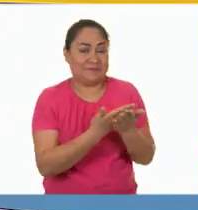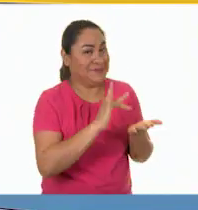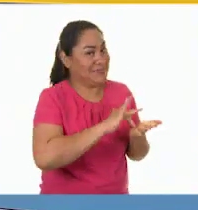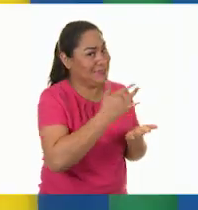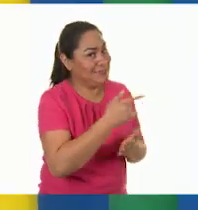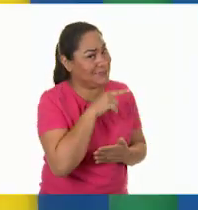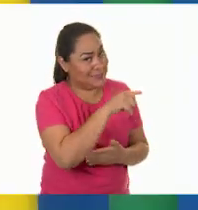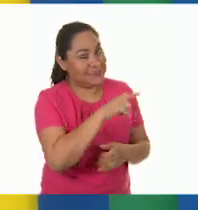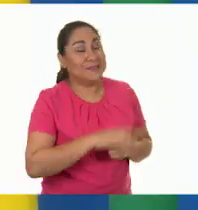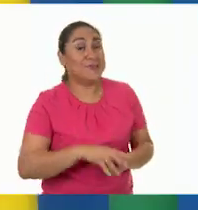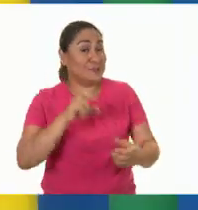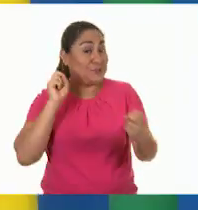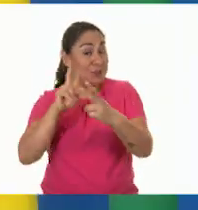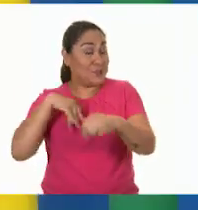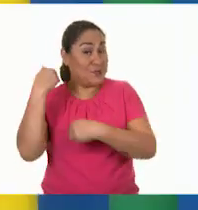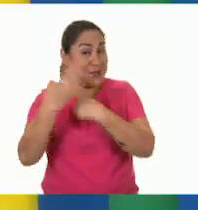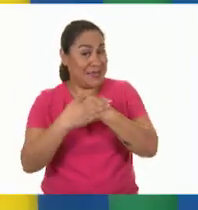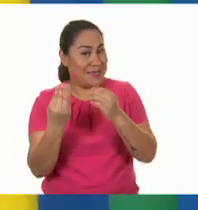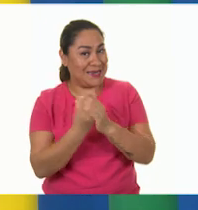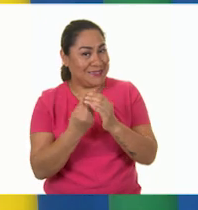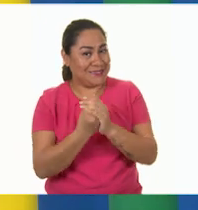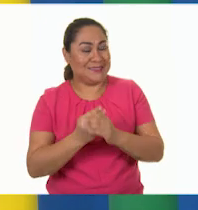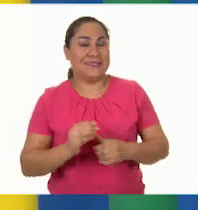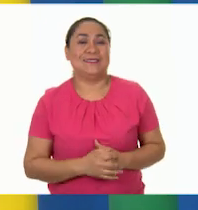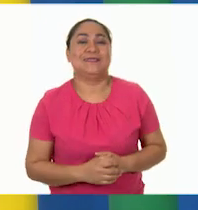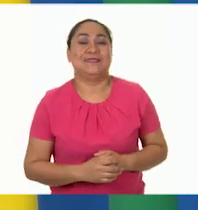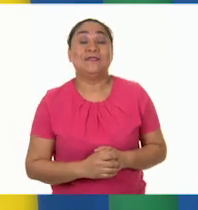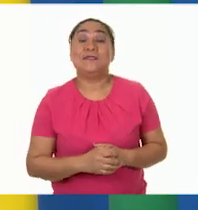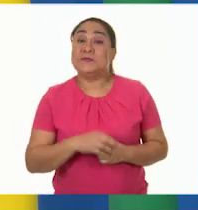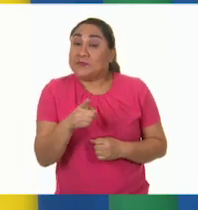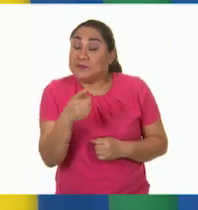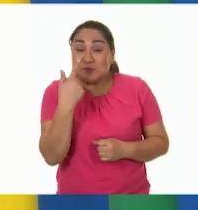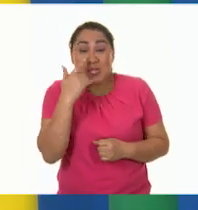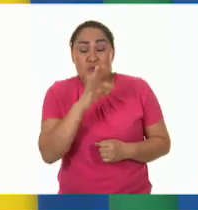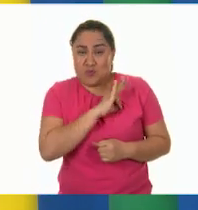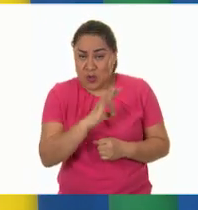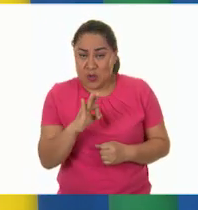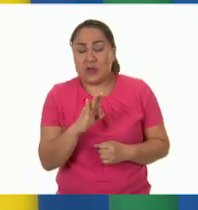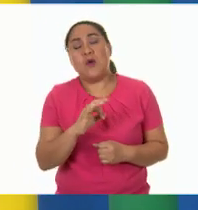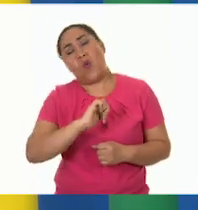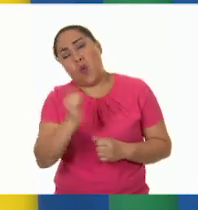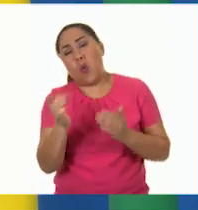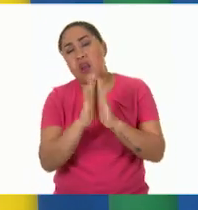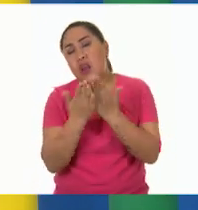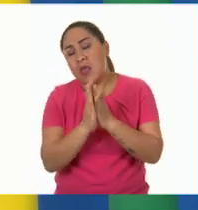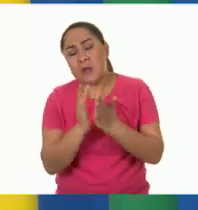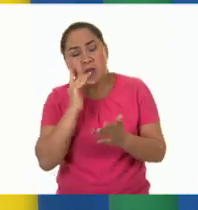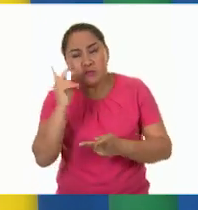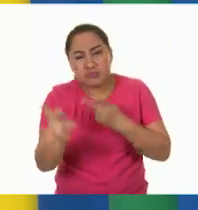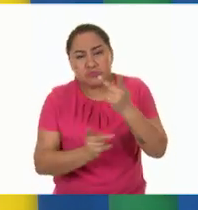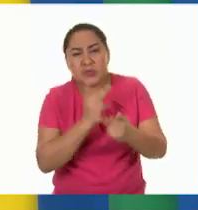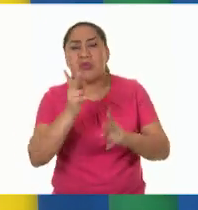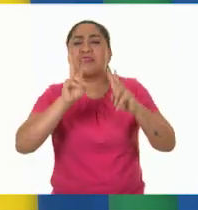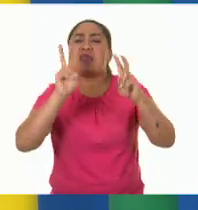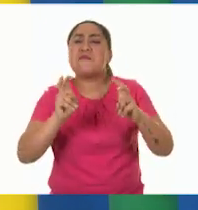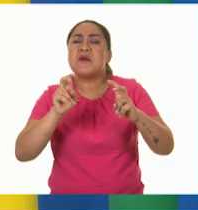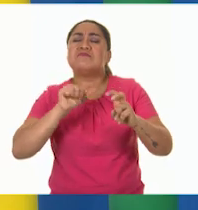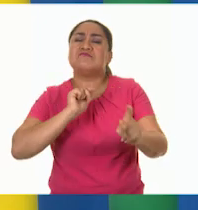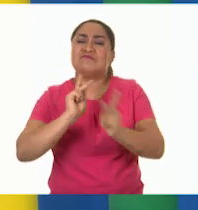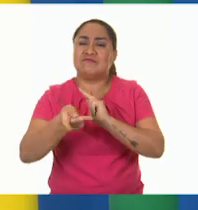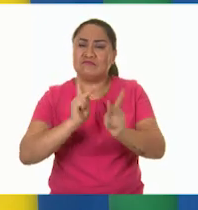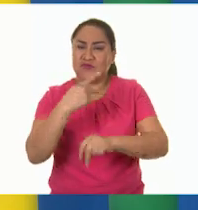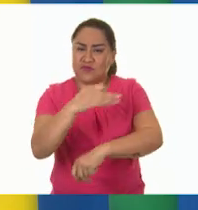Jenny. Nos vemos en la siguiente clase. Si te es posible, consulta otros libros y comenta el tema de hoy con tu familia.